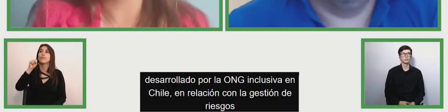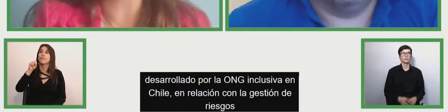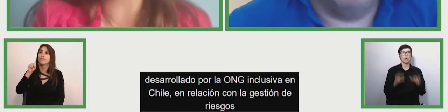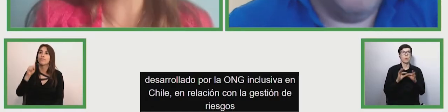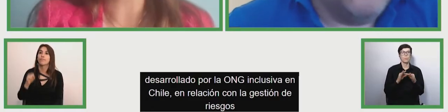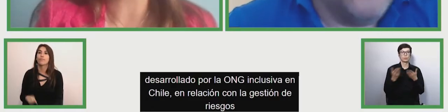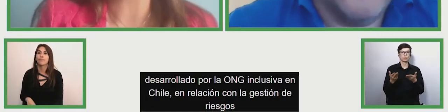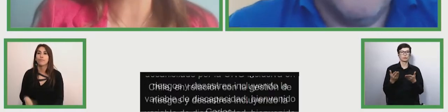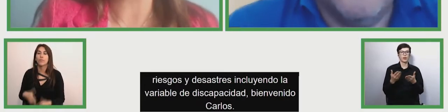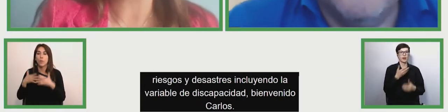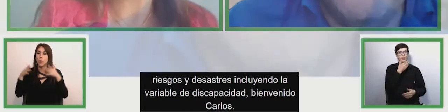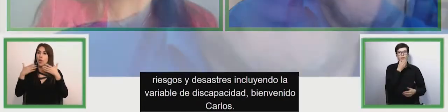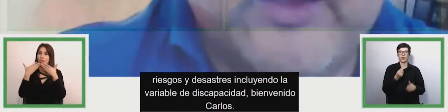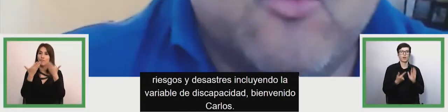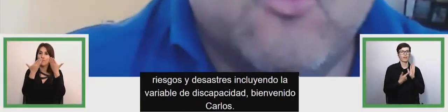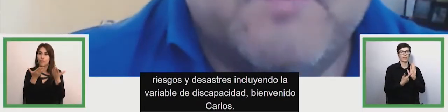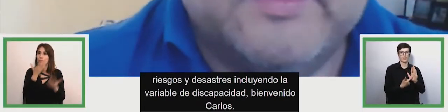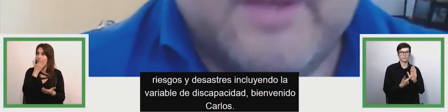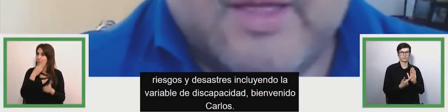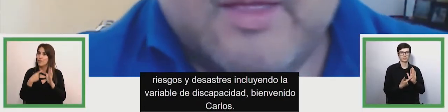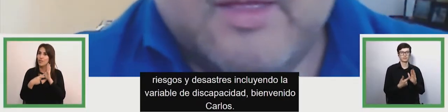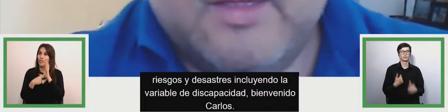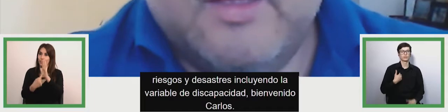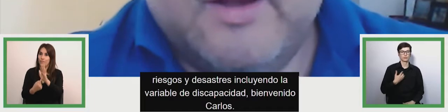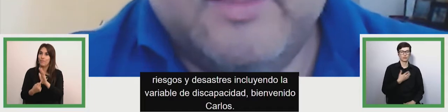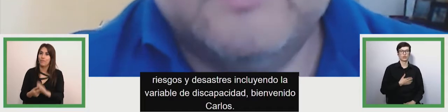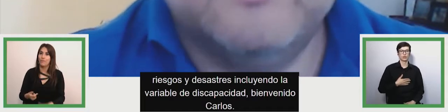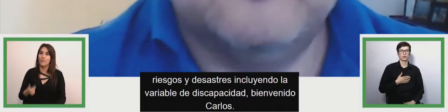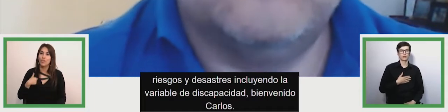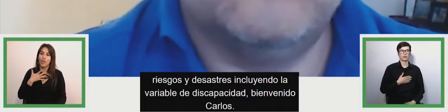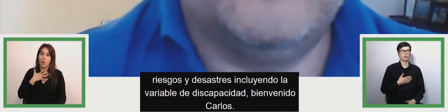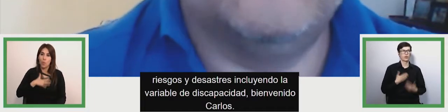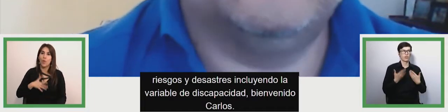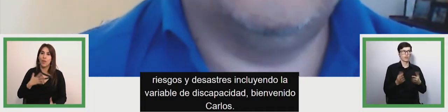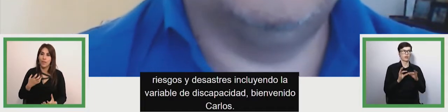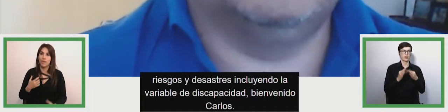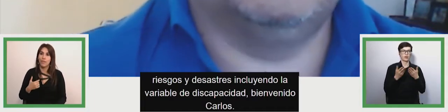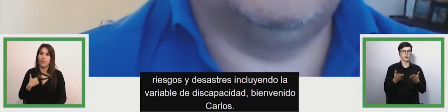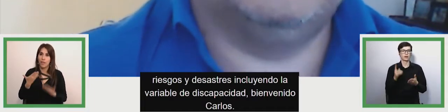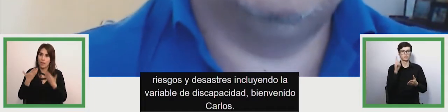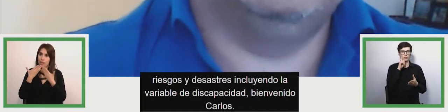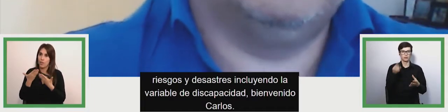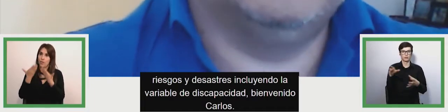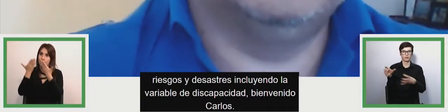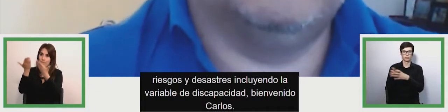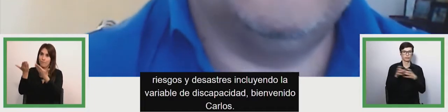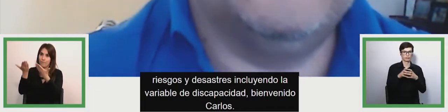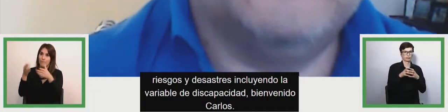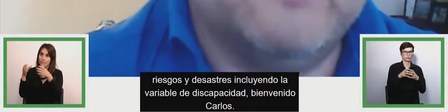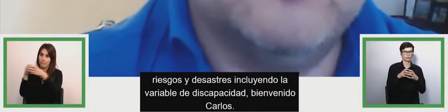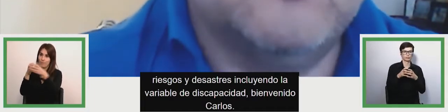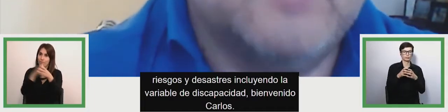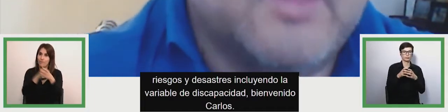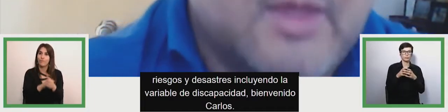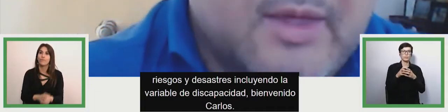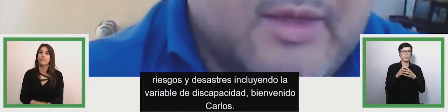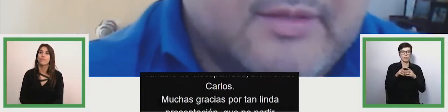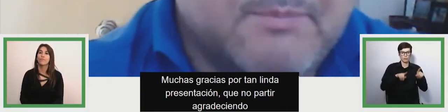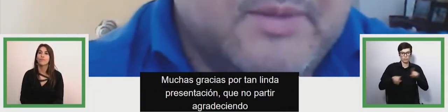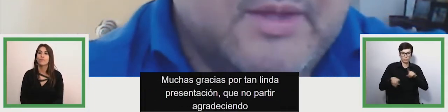presentación quiero partir agradeciendo a los organizadores y organizadoras de este evento